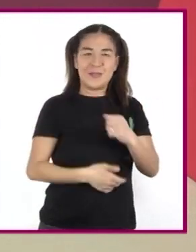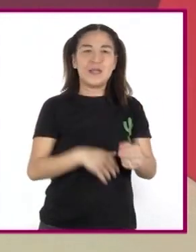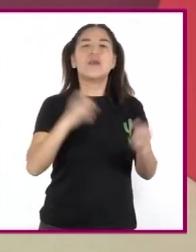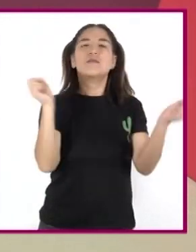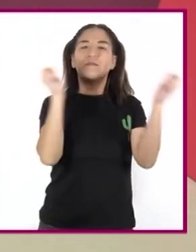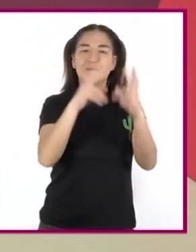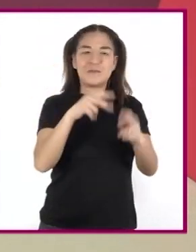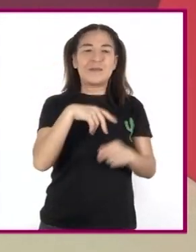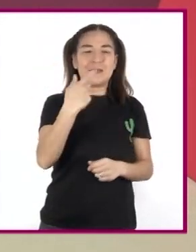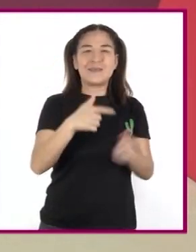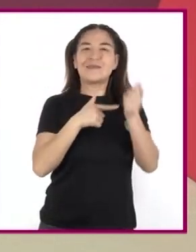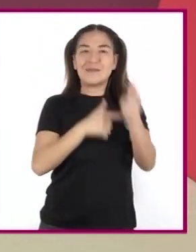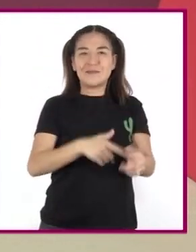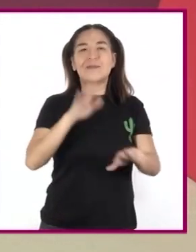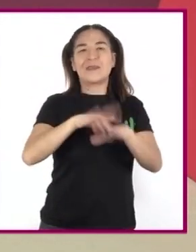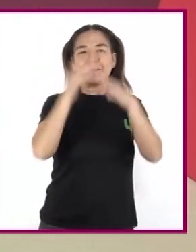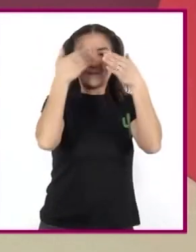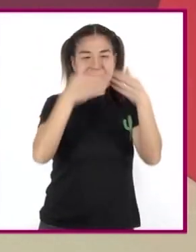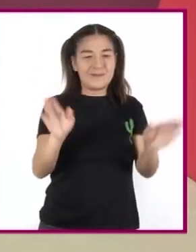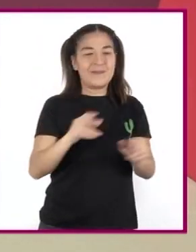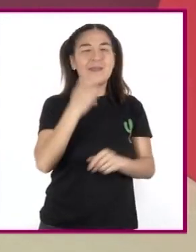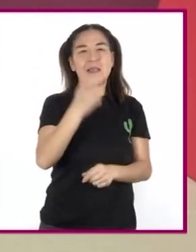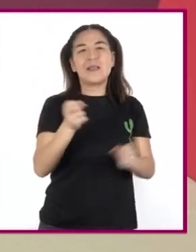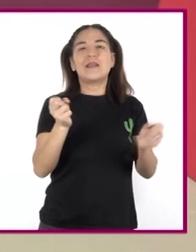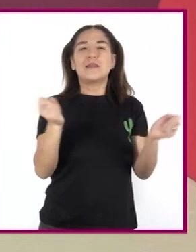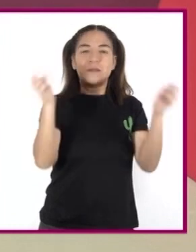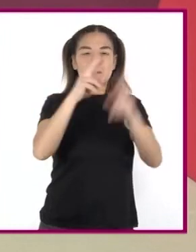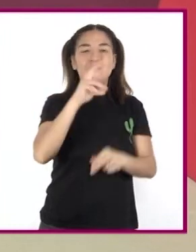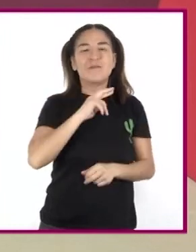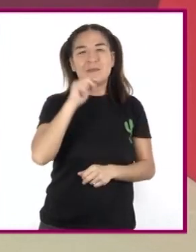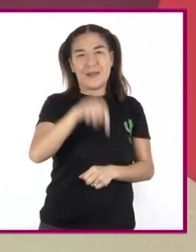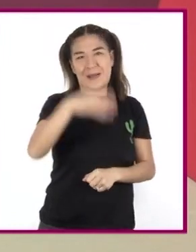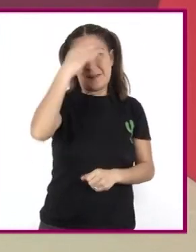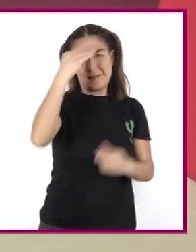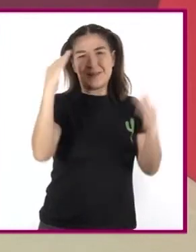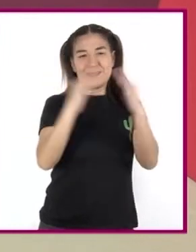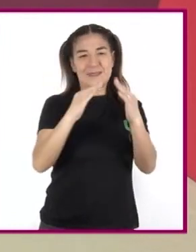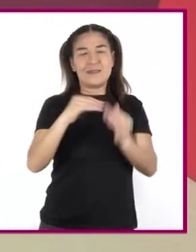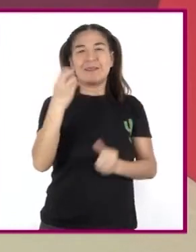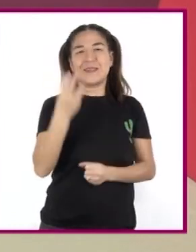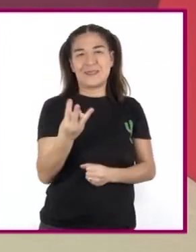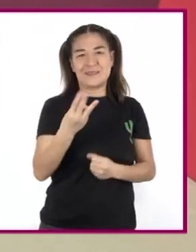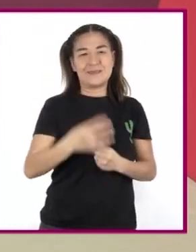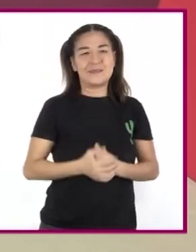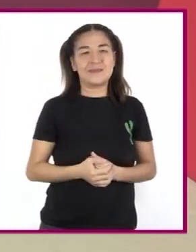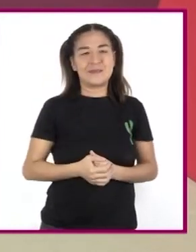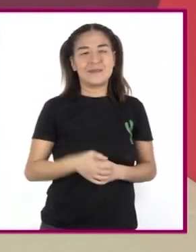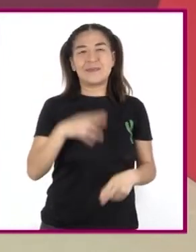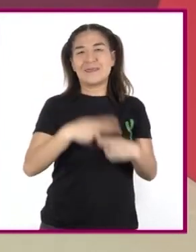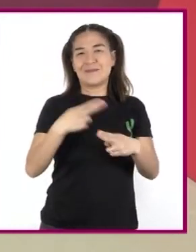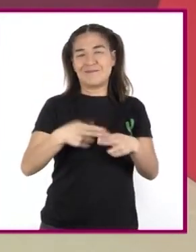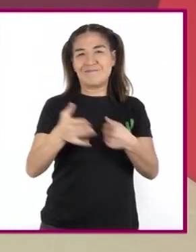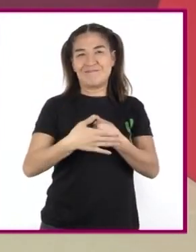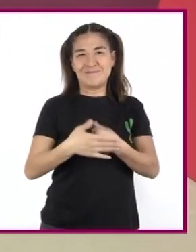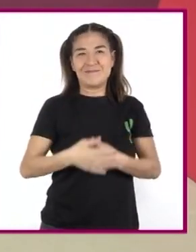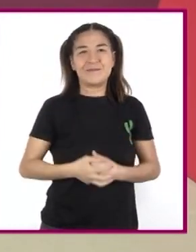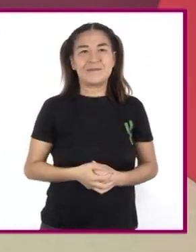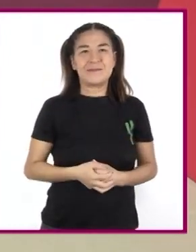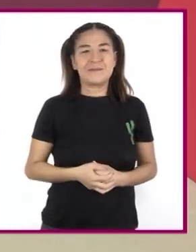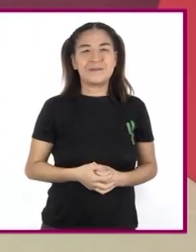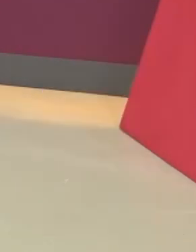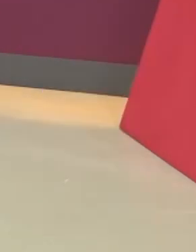explorar Y descubrir Así que nos vemos Pronto aquí En Aprende en Casa 3 Hasta la próxima